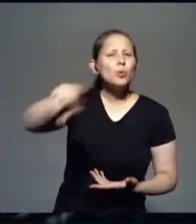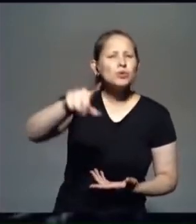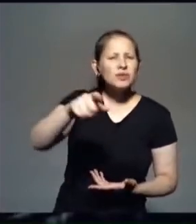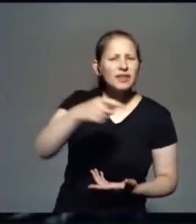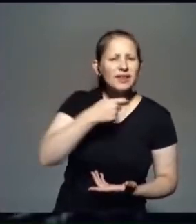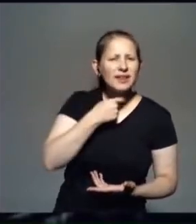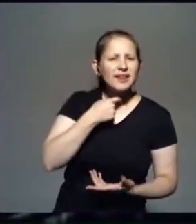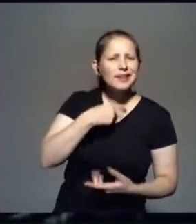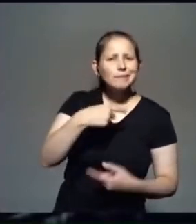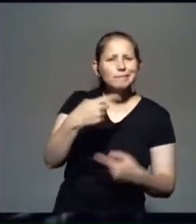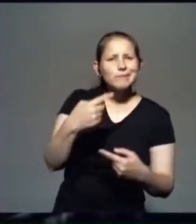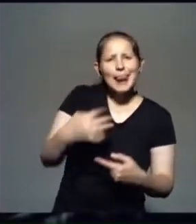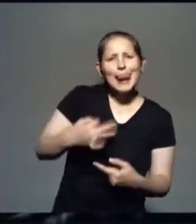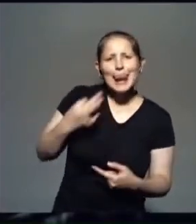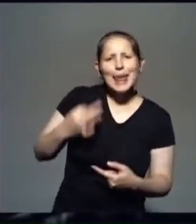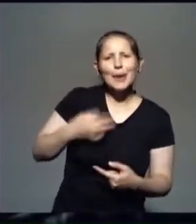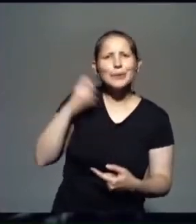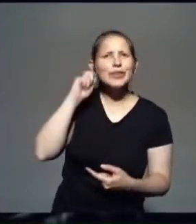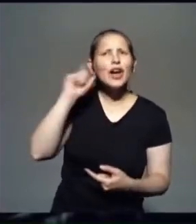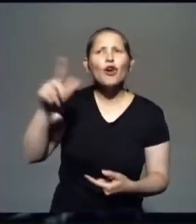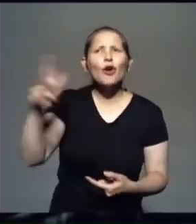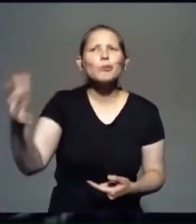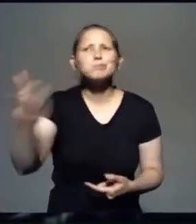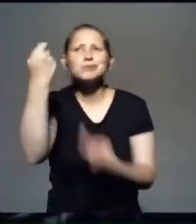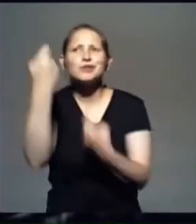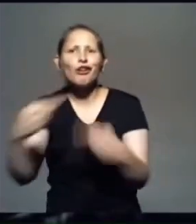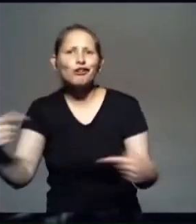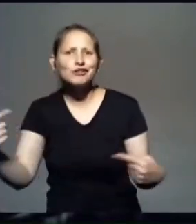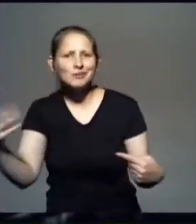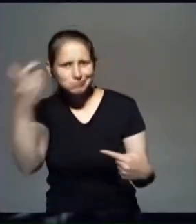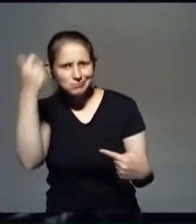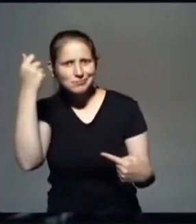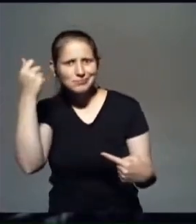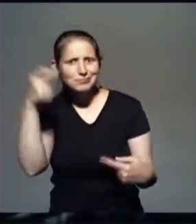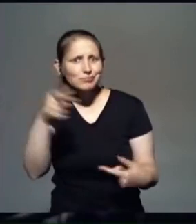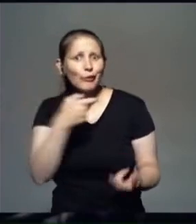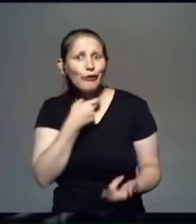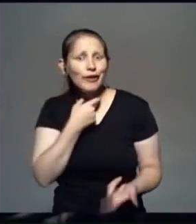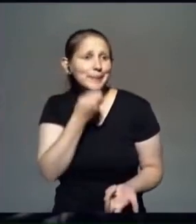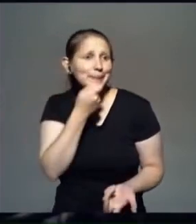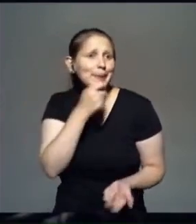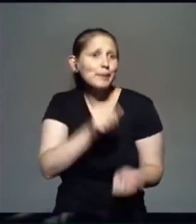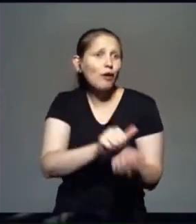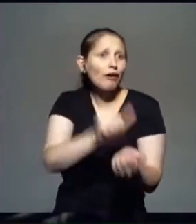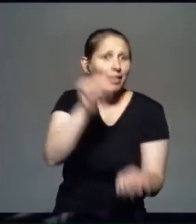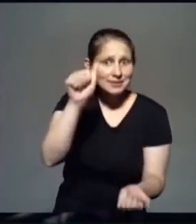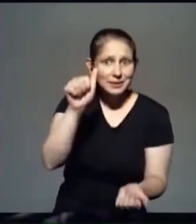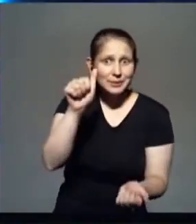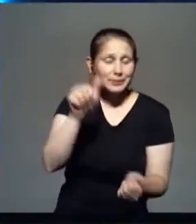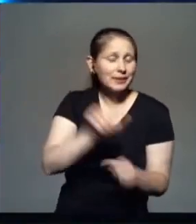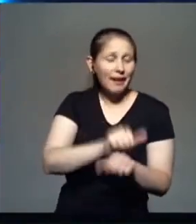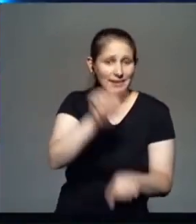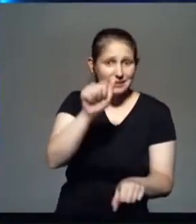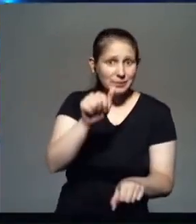Tienes que ser intencional. ¿Querés recibirte de algo en la vida? Tienes que ser intencional.